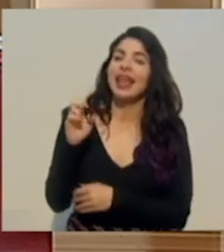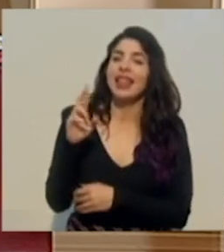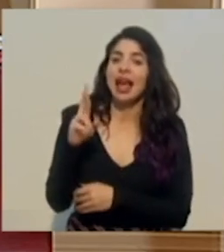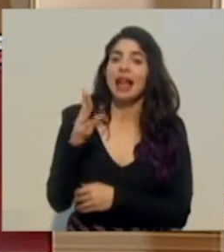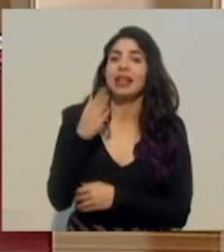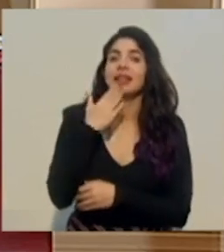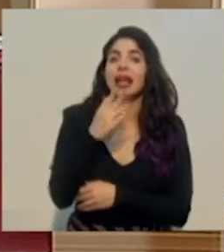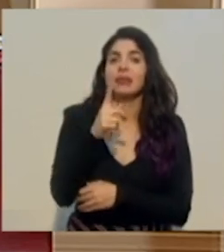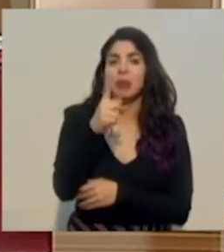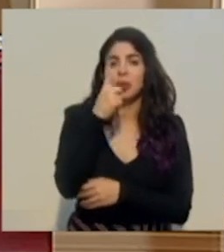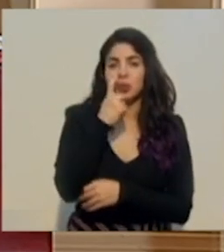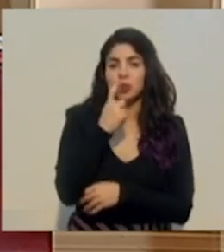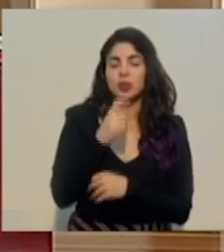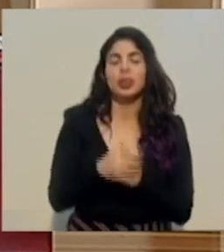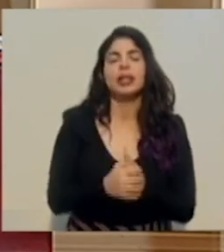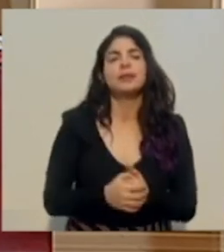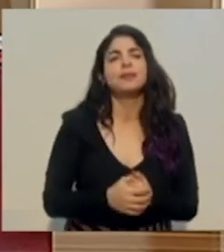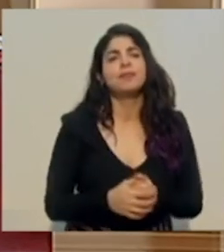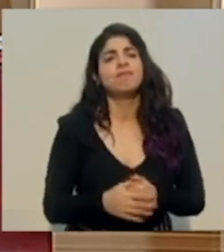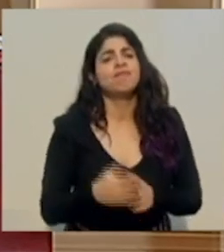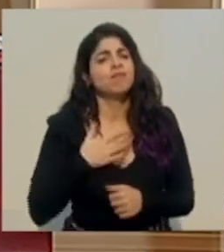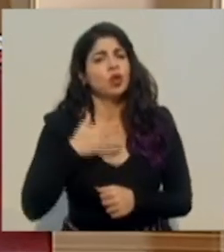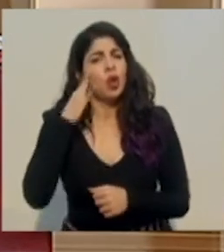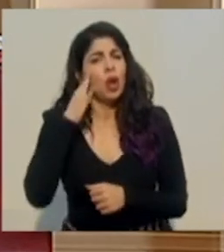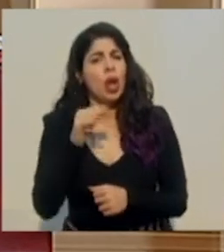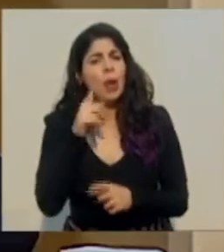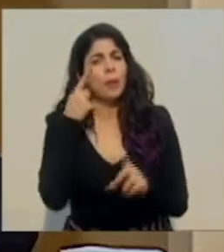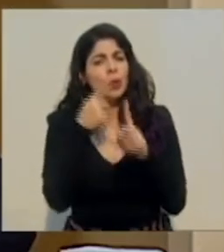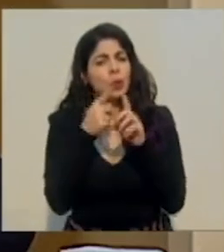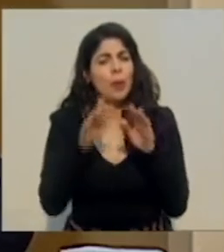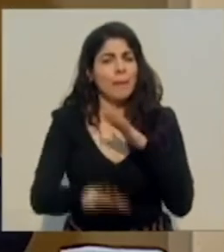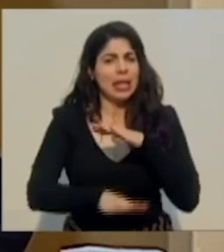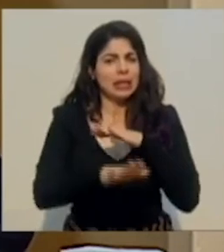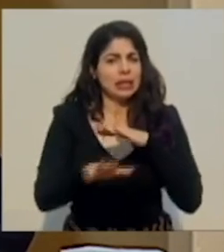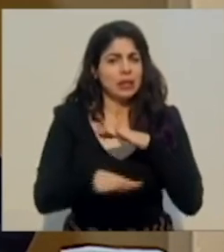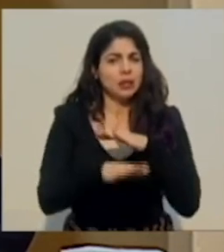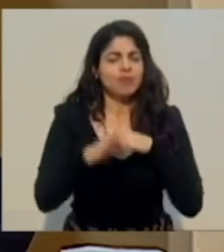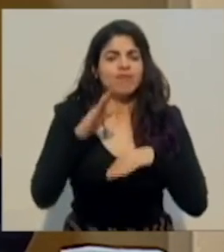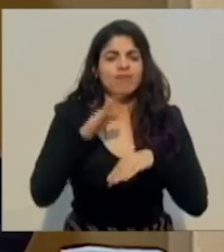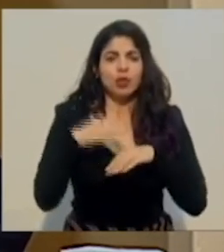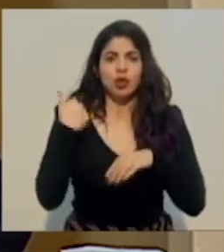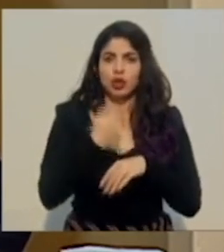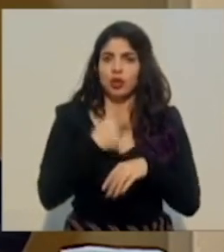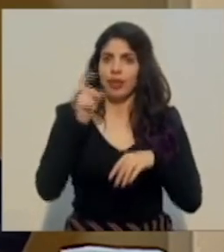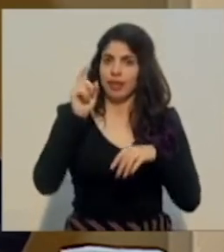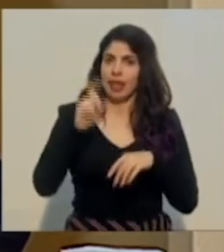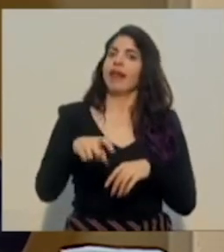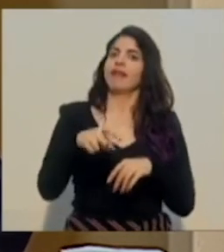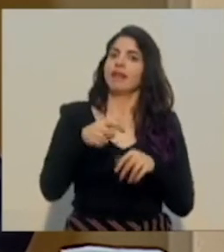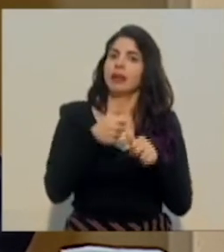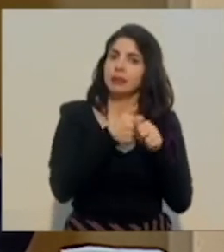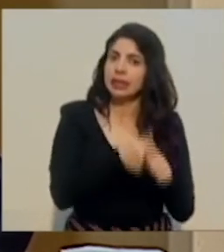Yo creo que aquí hay un elemento básico sobre el cual tenemos que partir y tiene que quedarnos claros a todos.